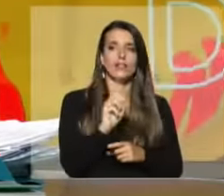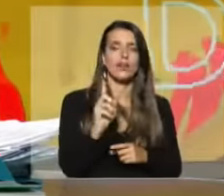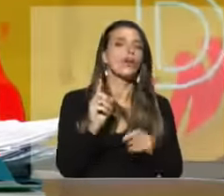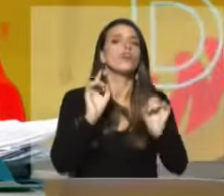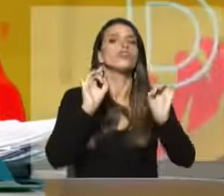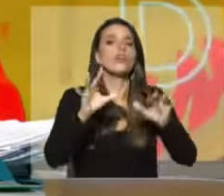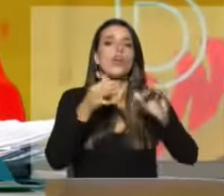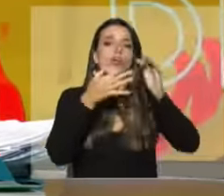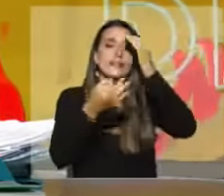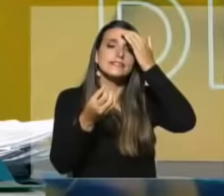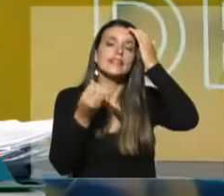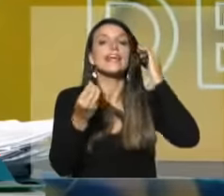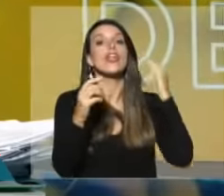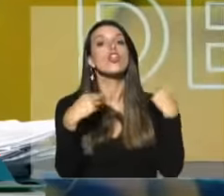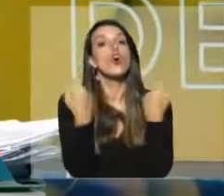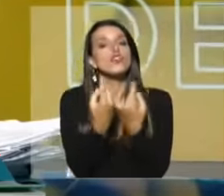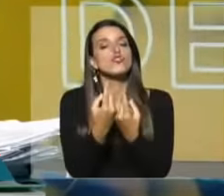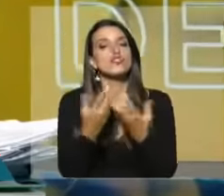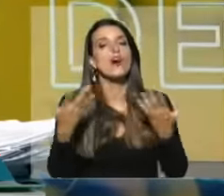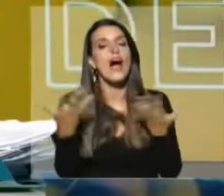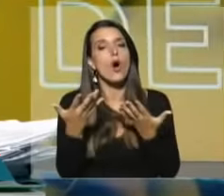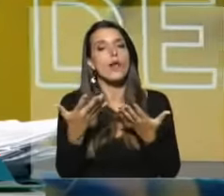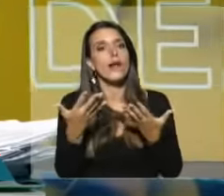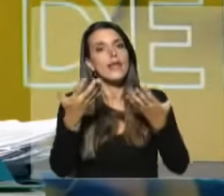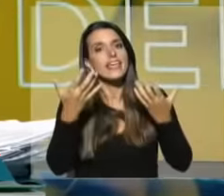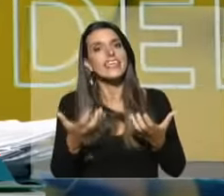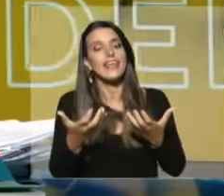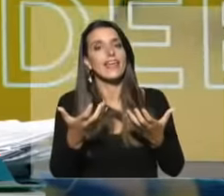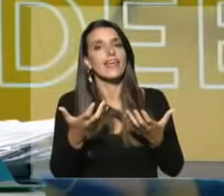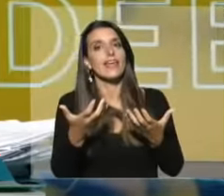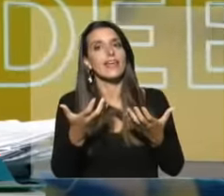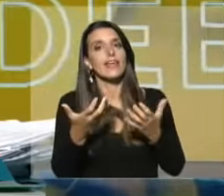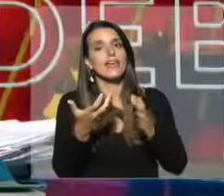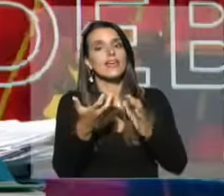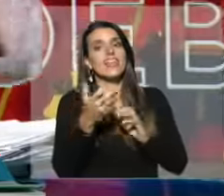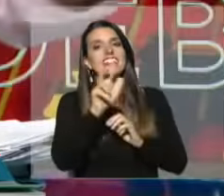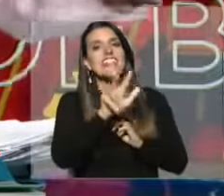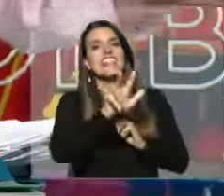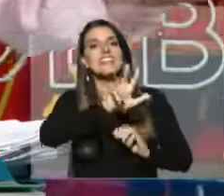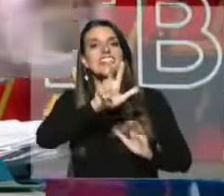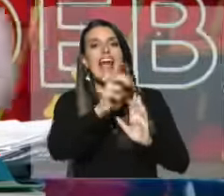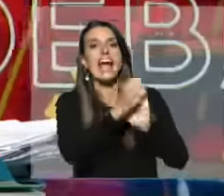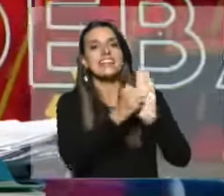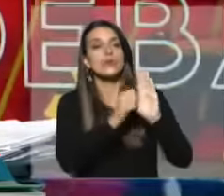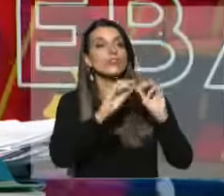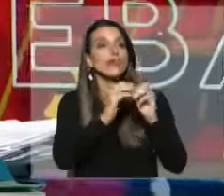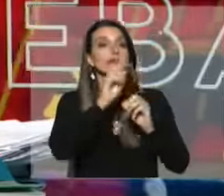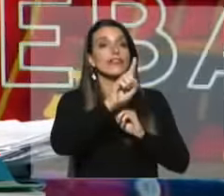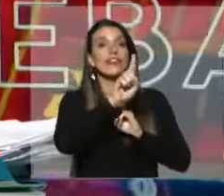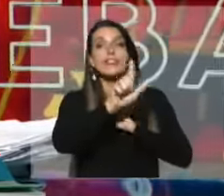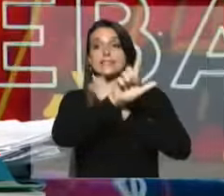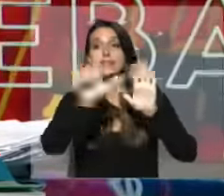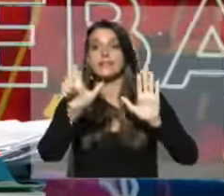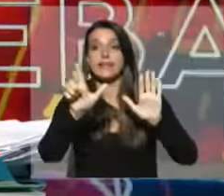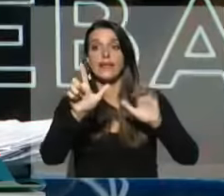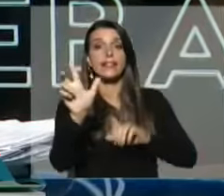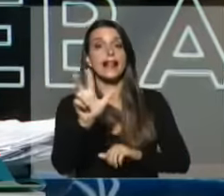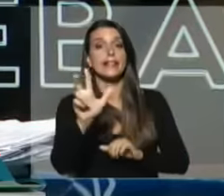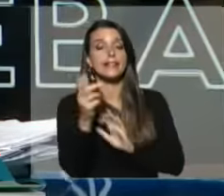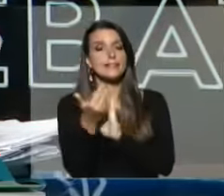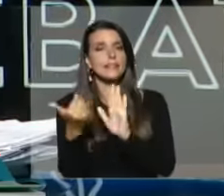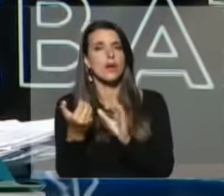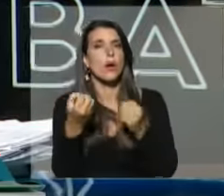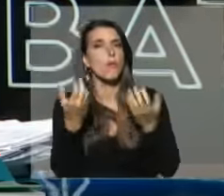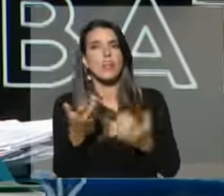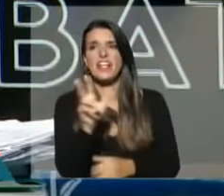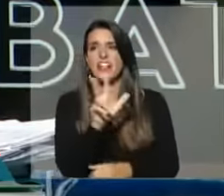vengo a hablar de que nosotros estamos impugnando 33 artículos de los 117. Y alguien se pregunta,